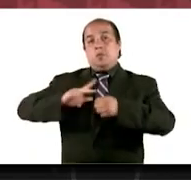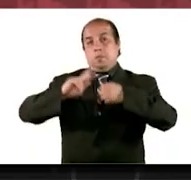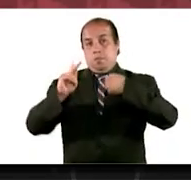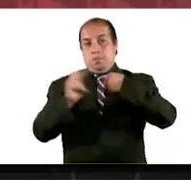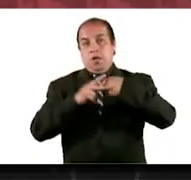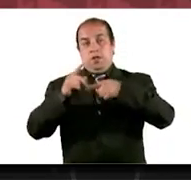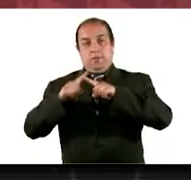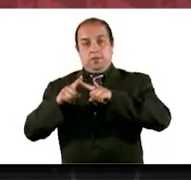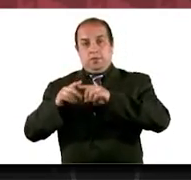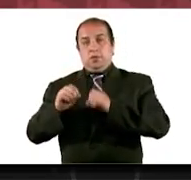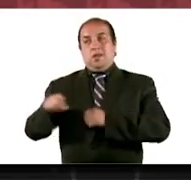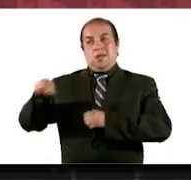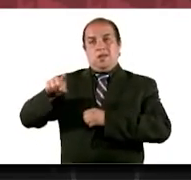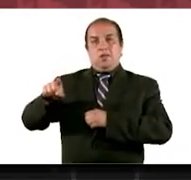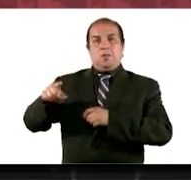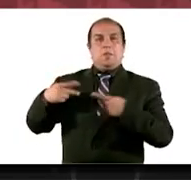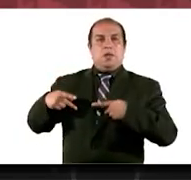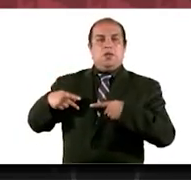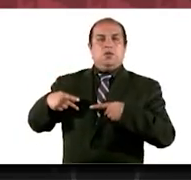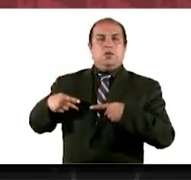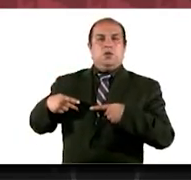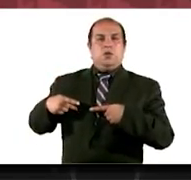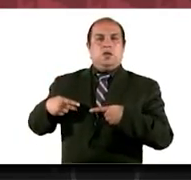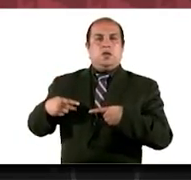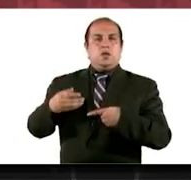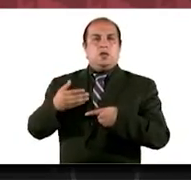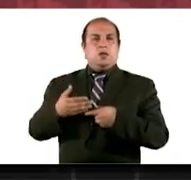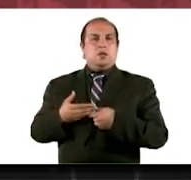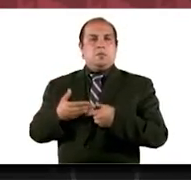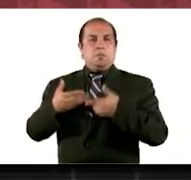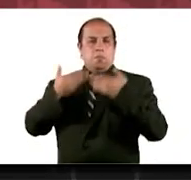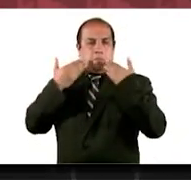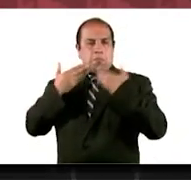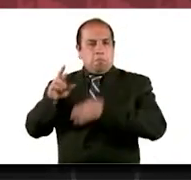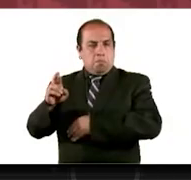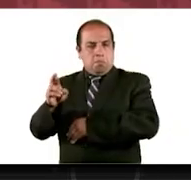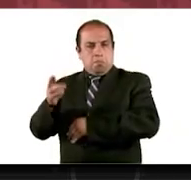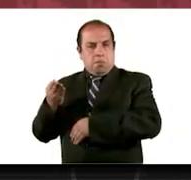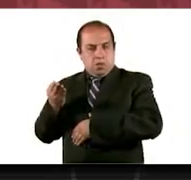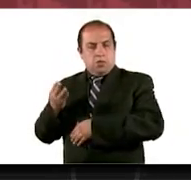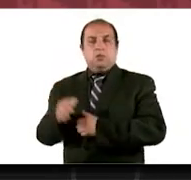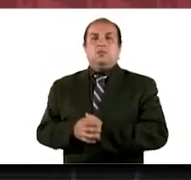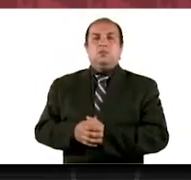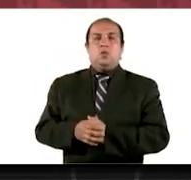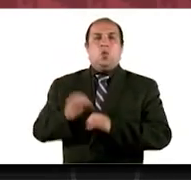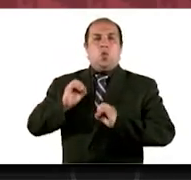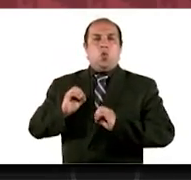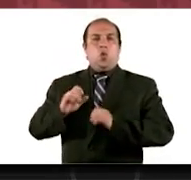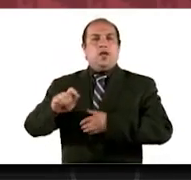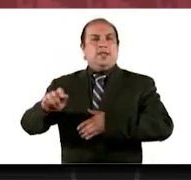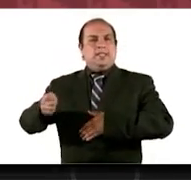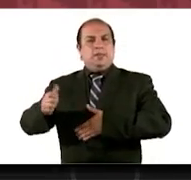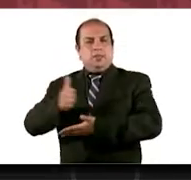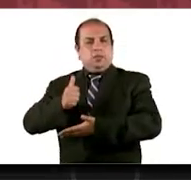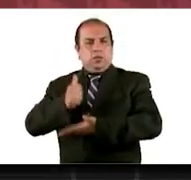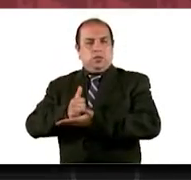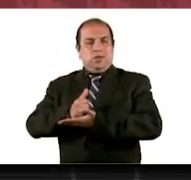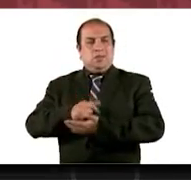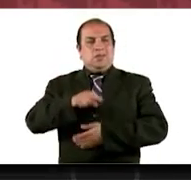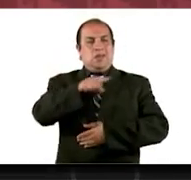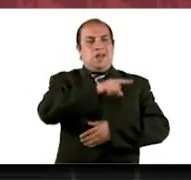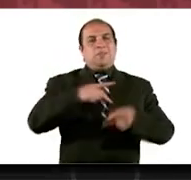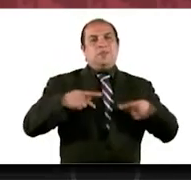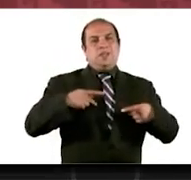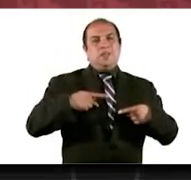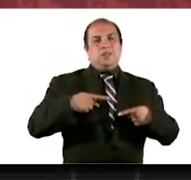huéspedes distinguidos, las llaves de la ciudad. Y a estos héroes populares muchas veces no se